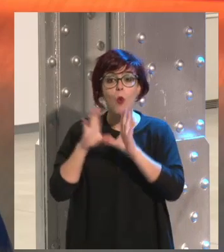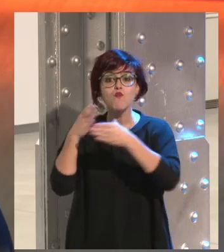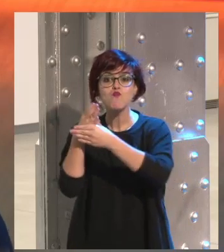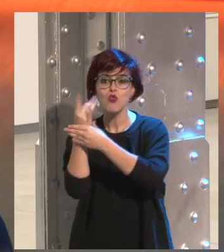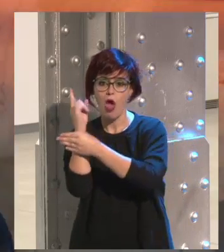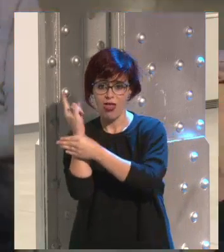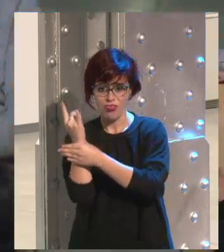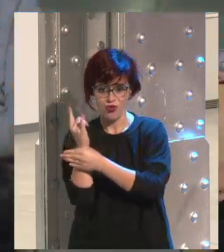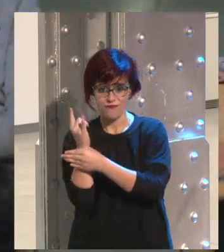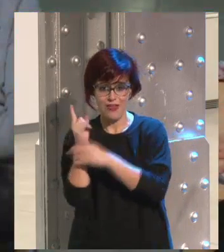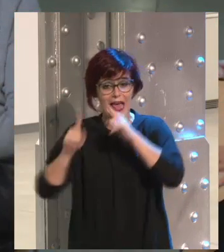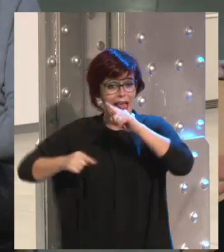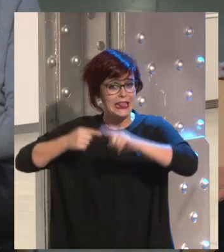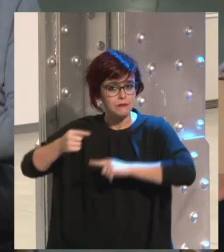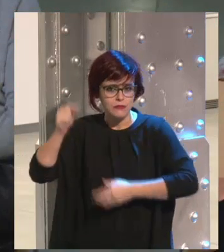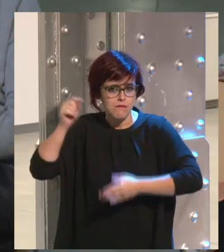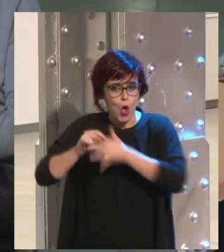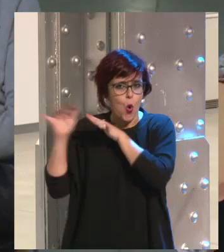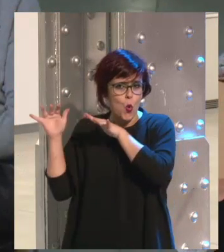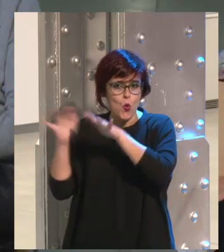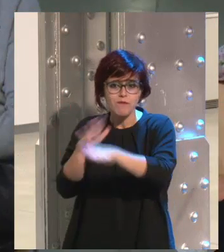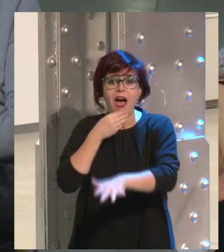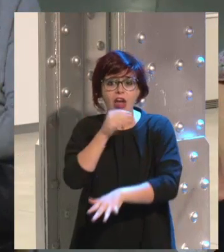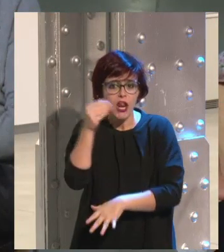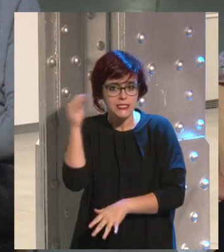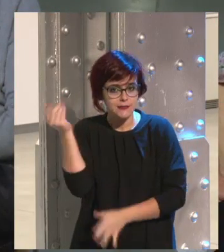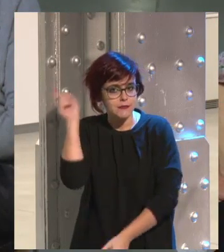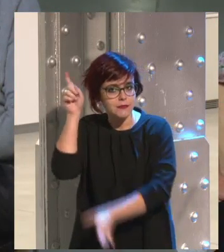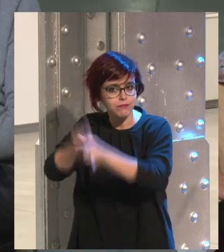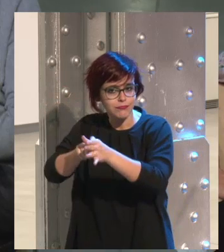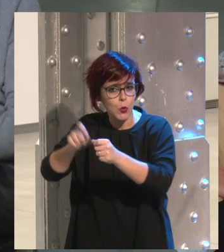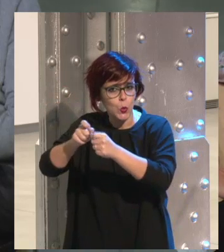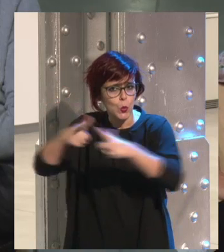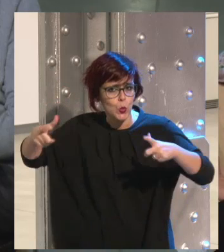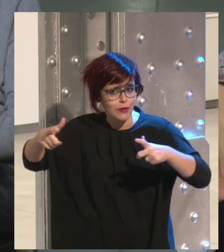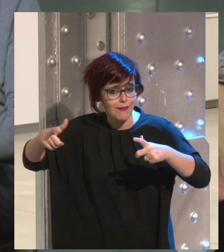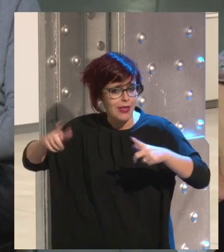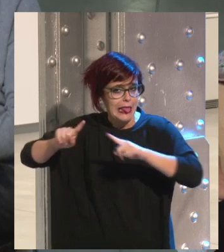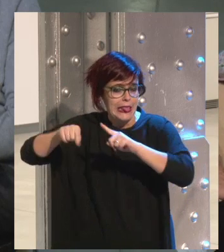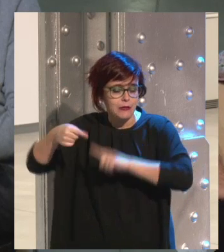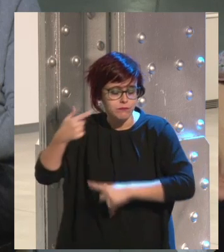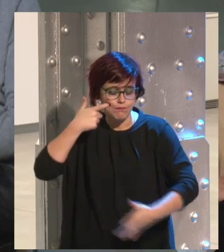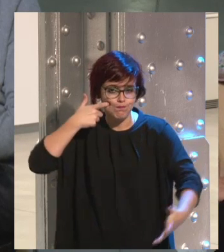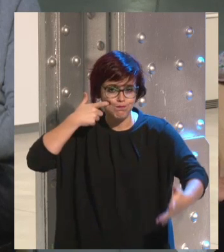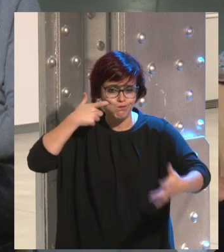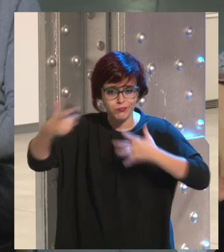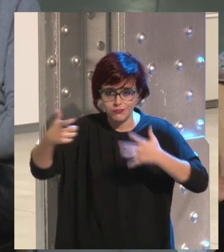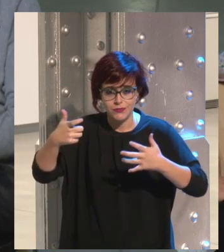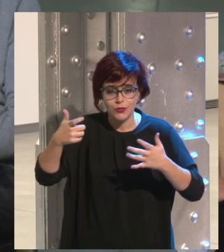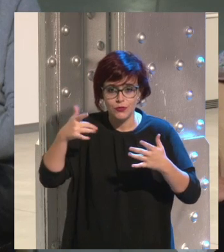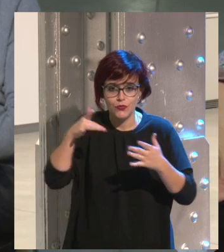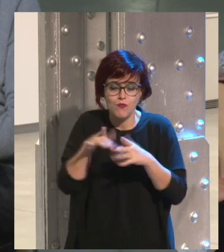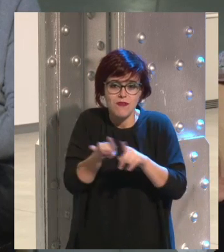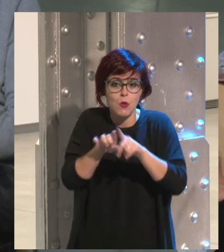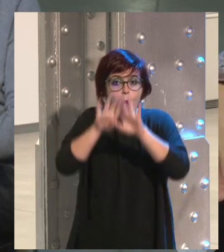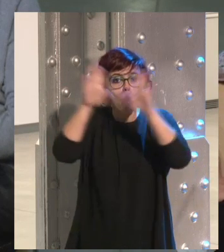Android, entraron muchas masas de adolescentes y ahí es donde Instagram realmente se ha empezado a convertir en un